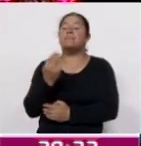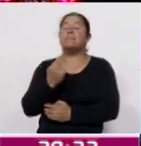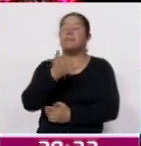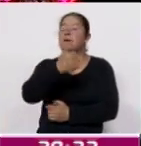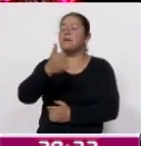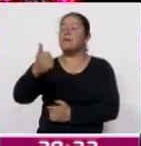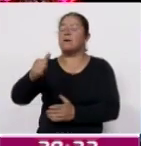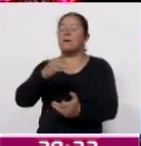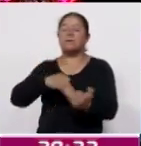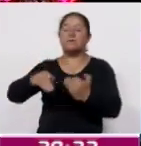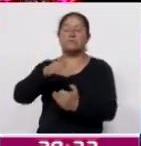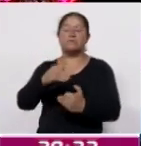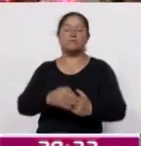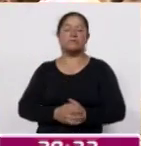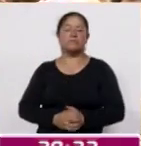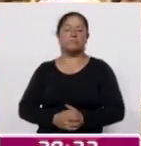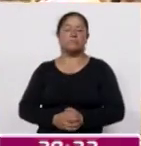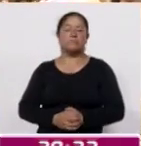este sector de la población.